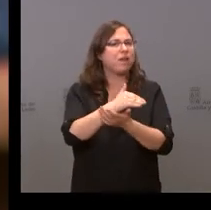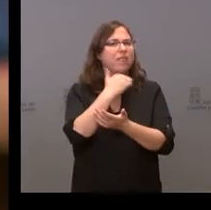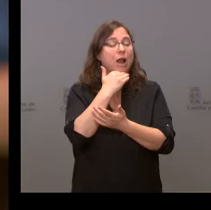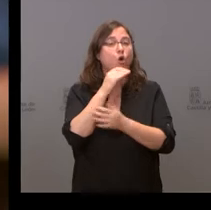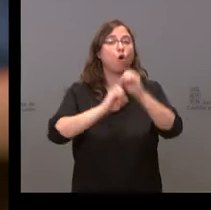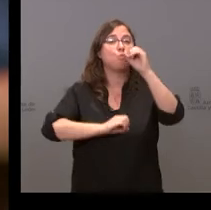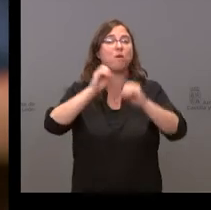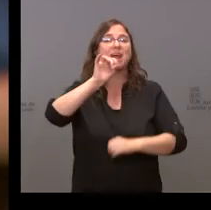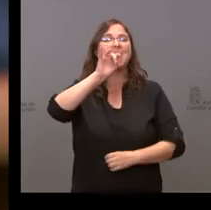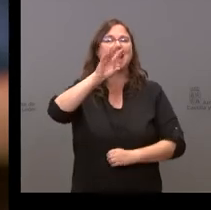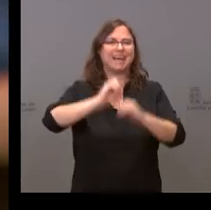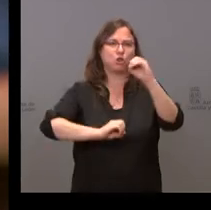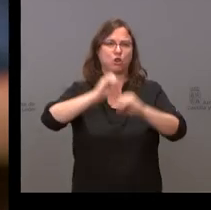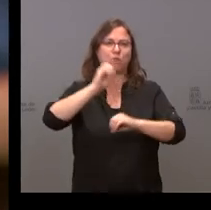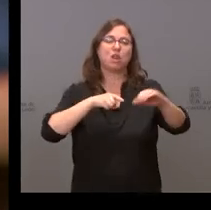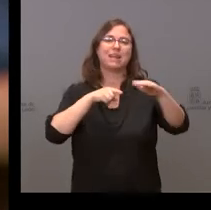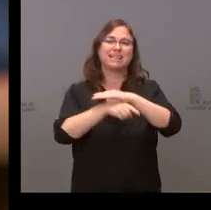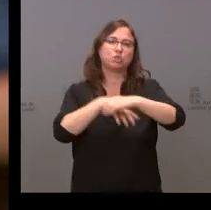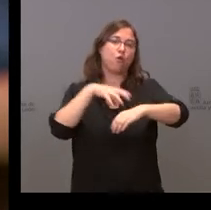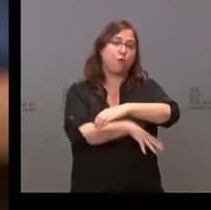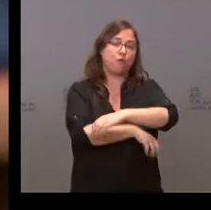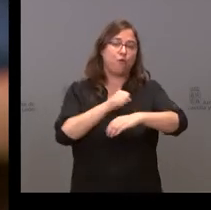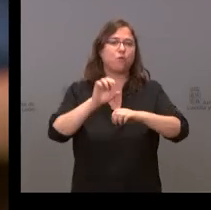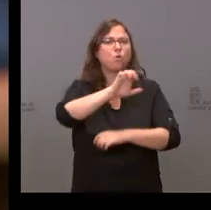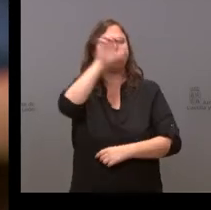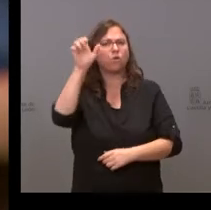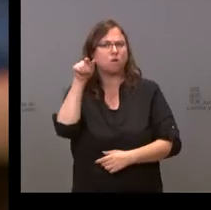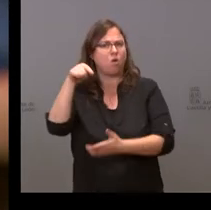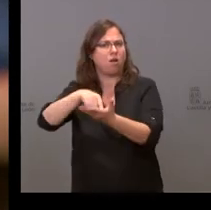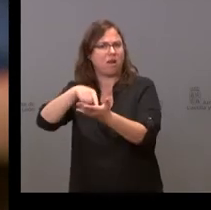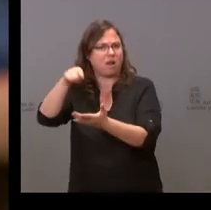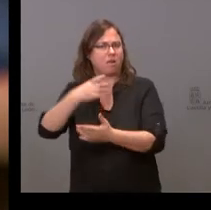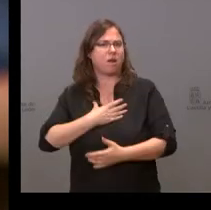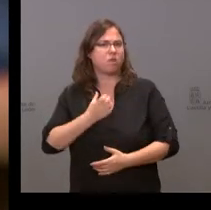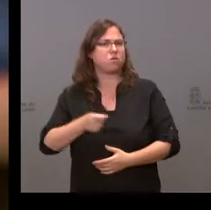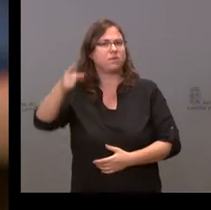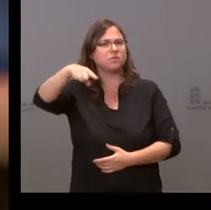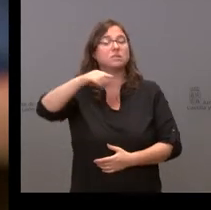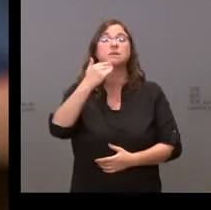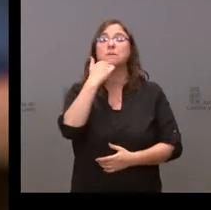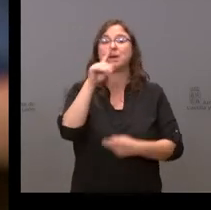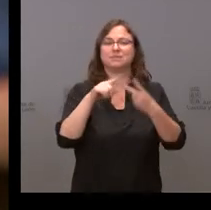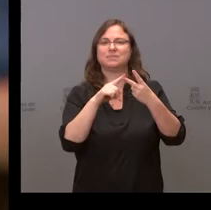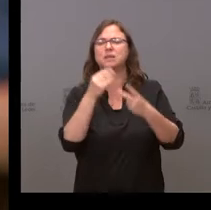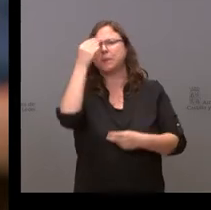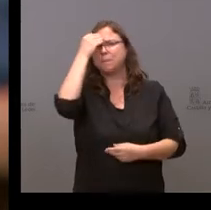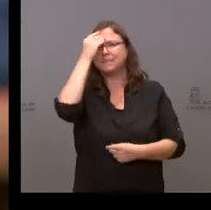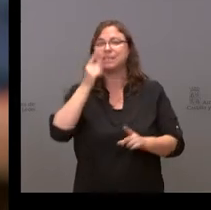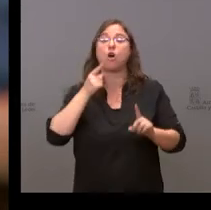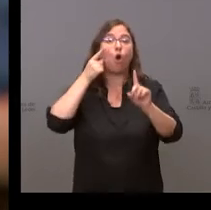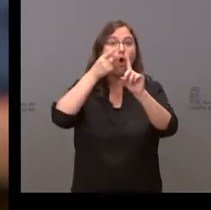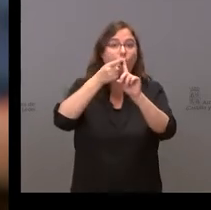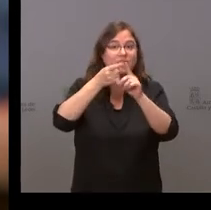14% en la gestión de fondos europeos que ellos han reclamado y, por otra parte, si cree que se ha cumplido su objetivo